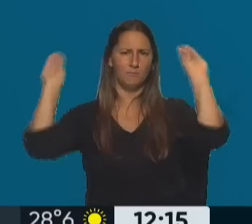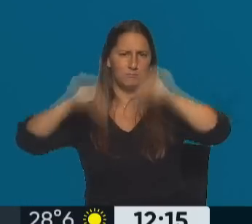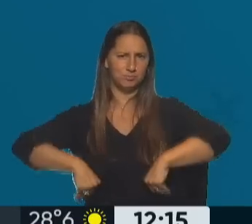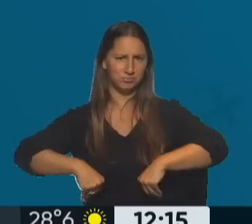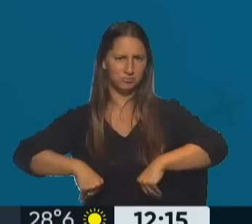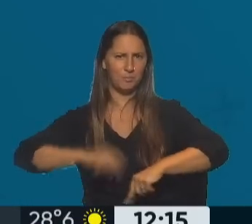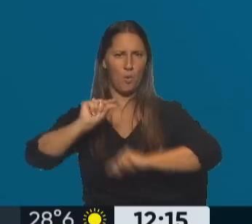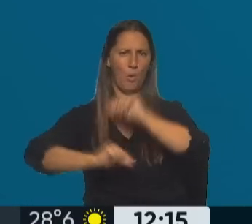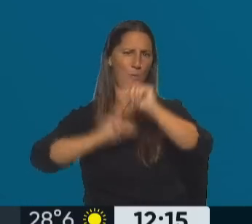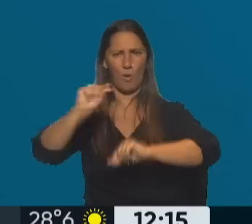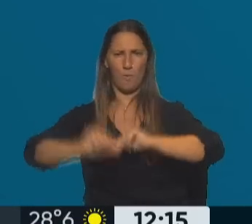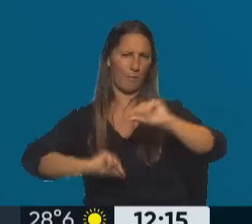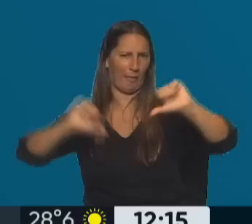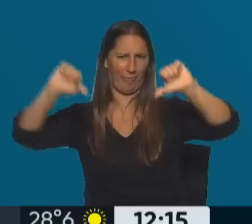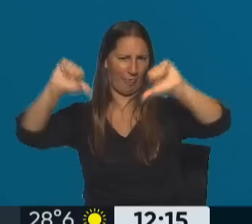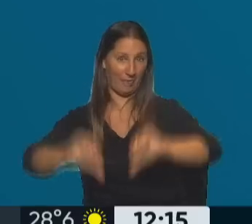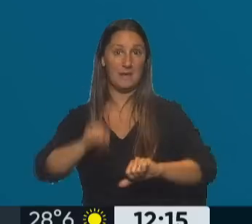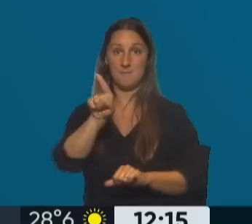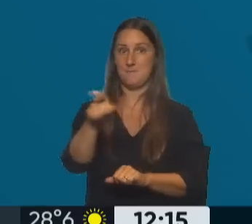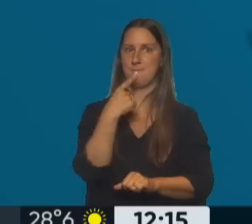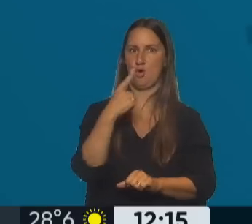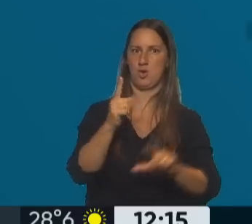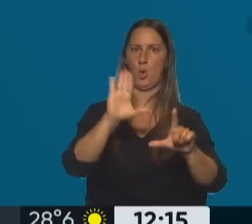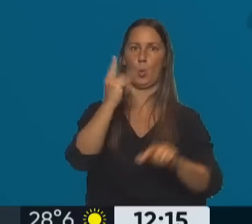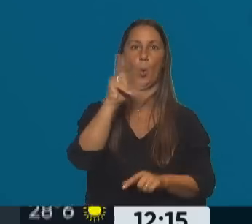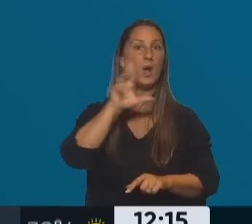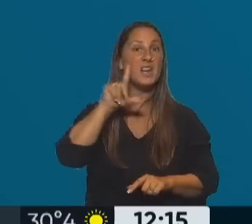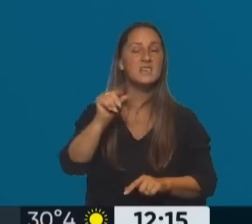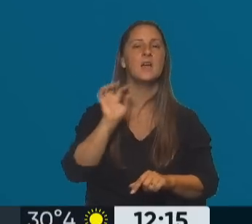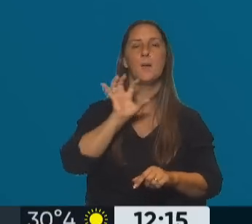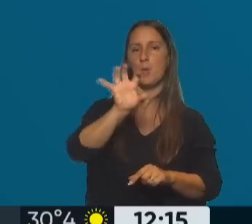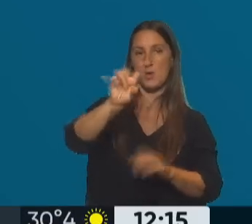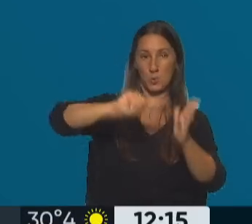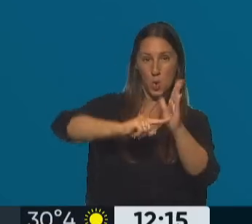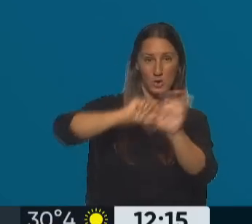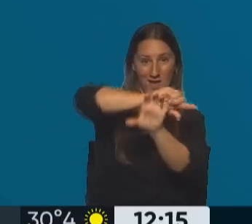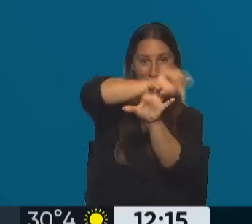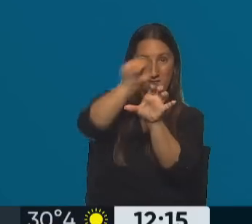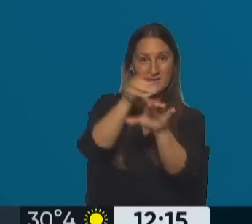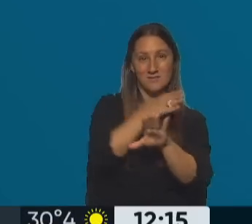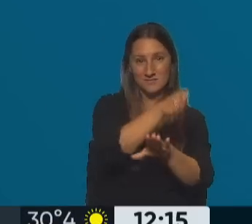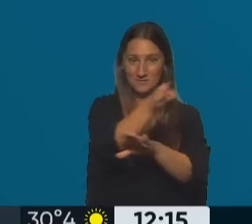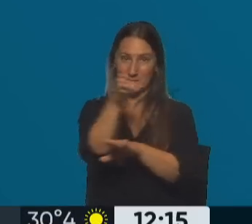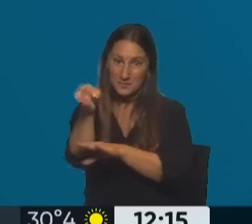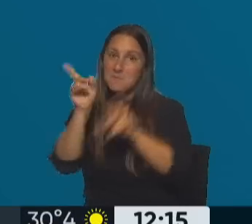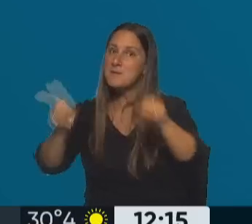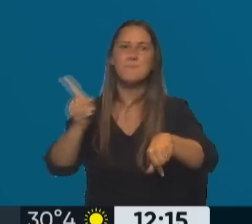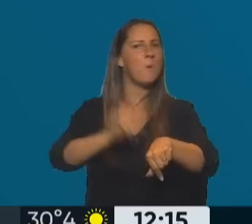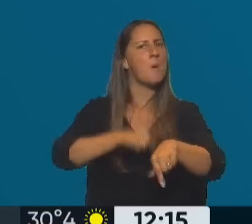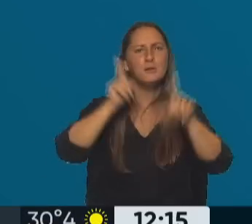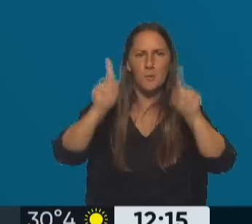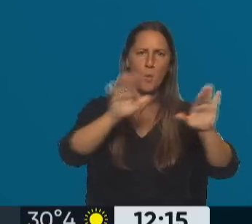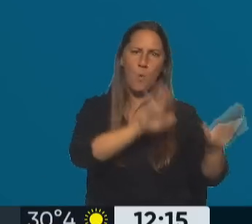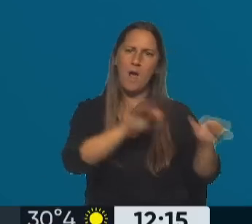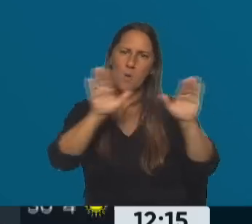Esta es la frase que publicó Patricia Bullrich, recorriendo además el conurbano bonaerense, en el mismo momento que Larreta también recorría el conurbano. En el mismo momento.